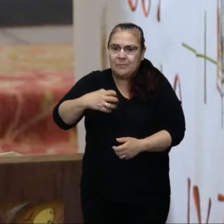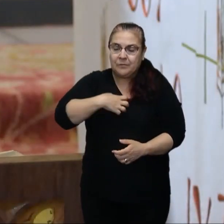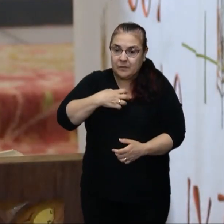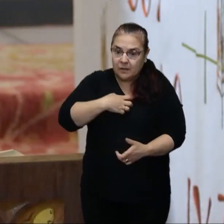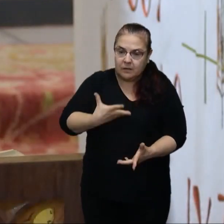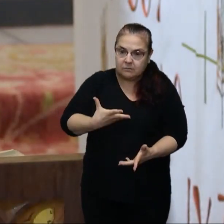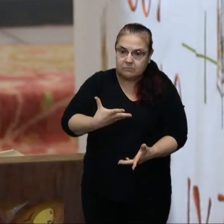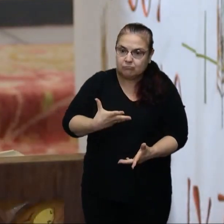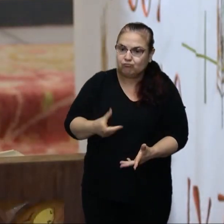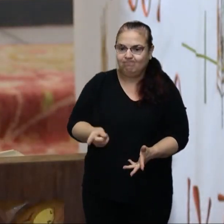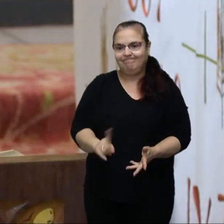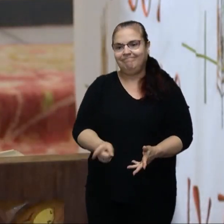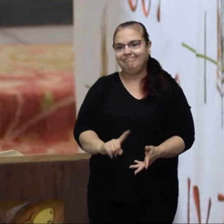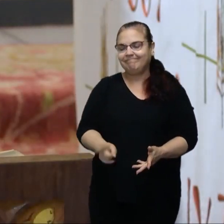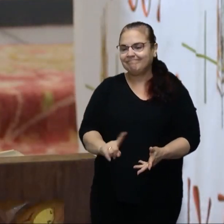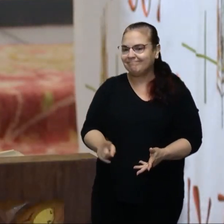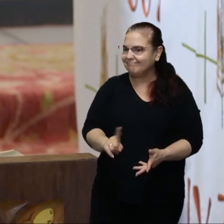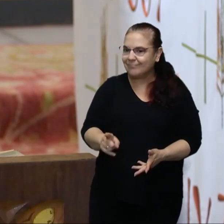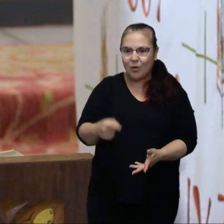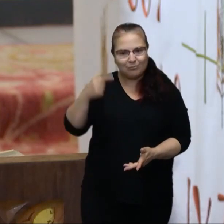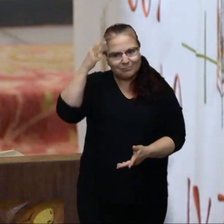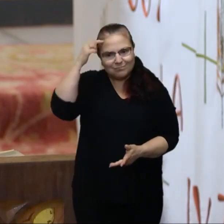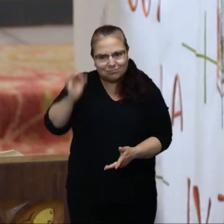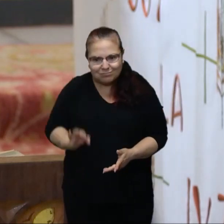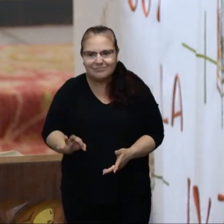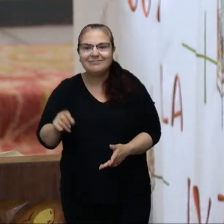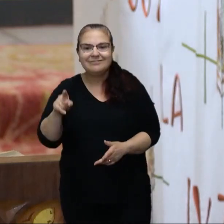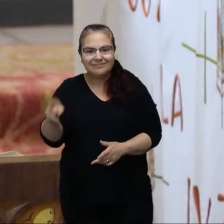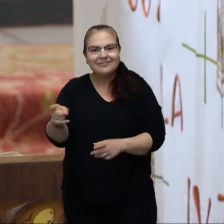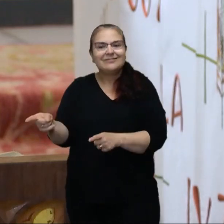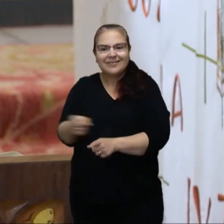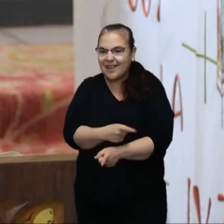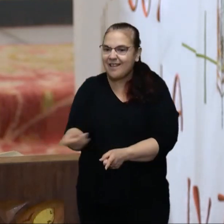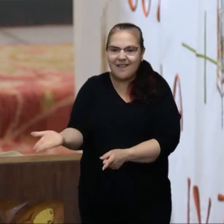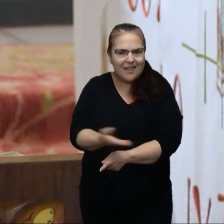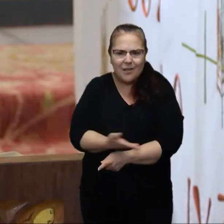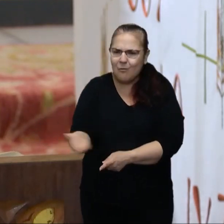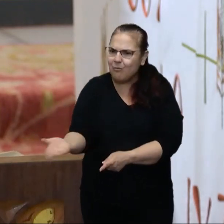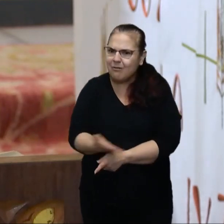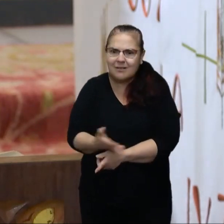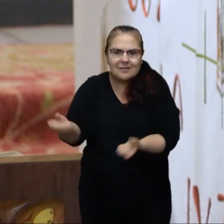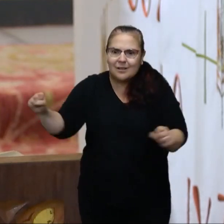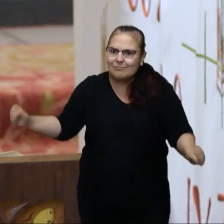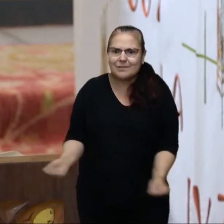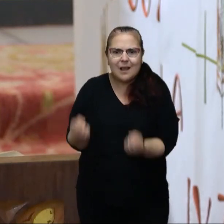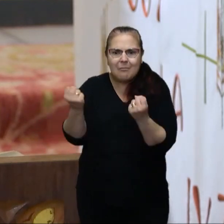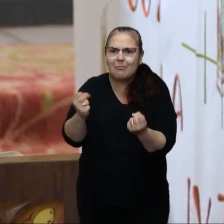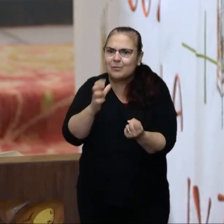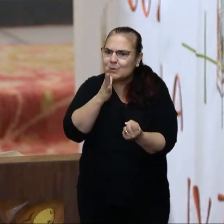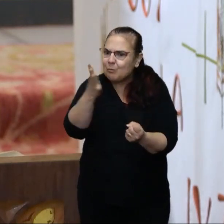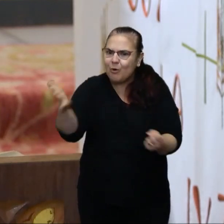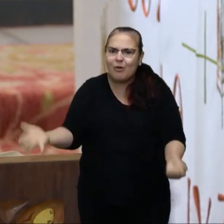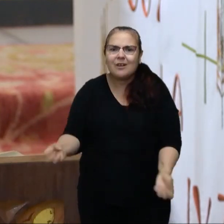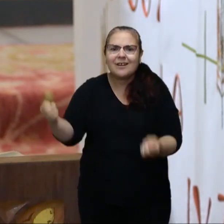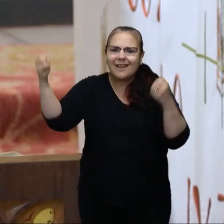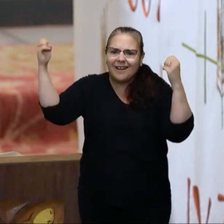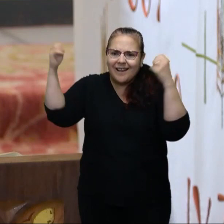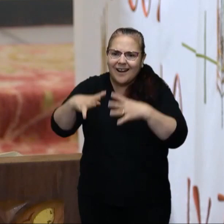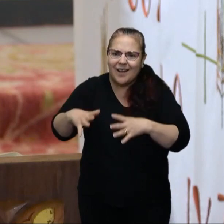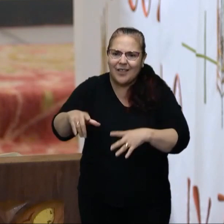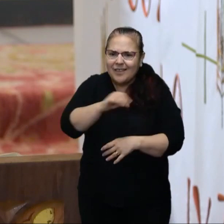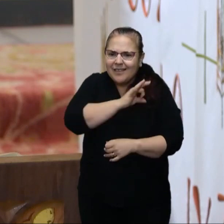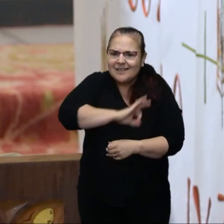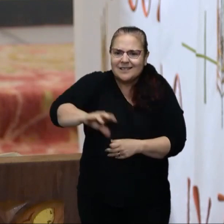No, creemos que lo mismo ellos que nosotros nos salvamos por la gracia del Señor Jesús.